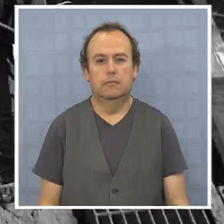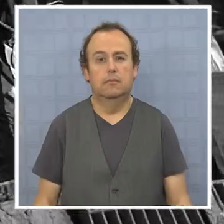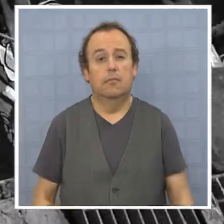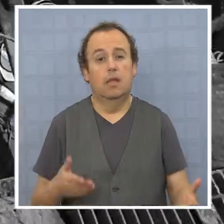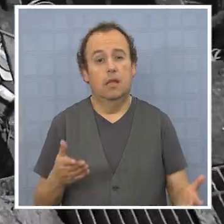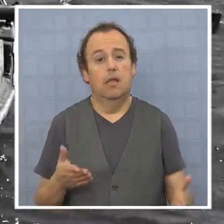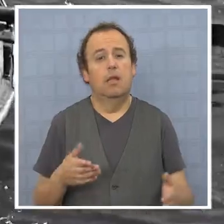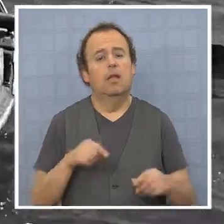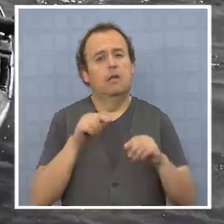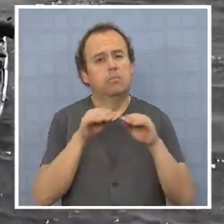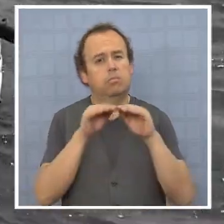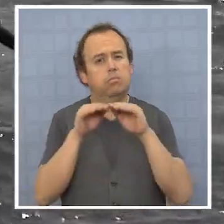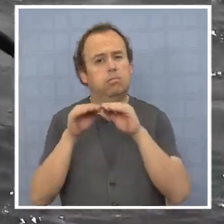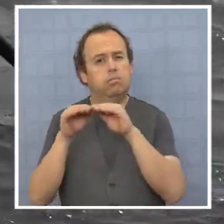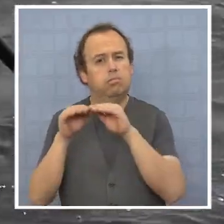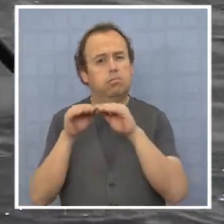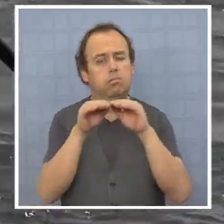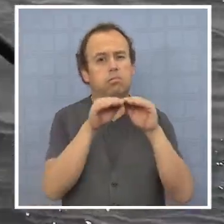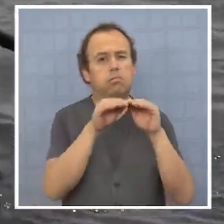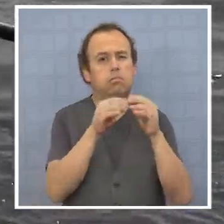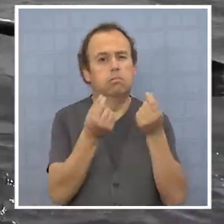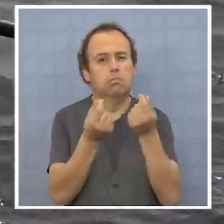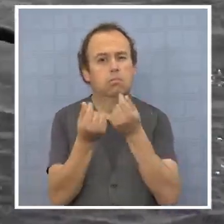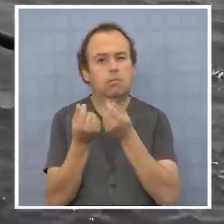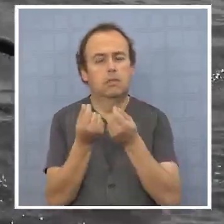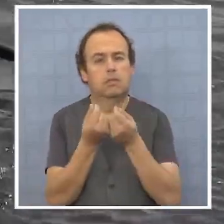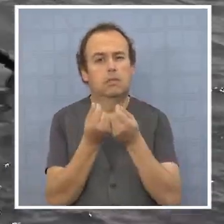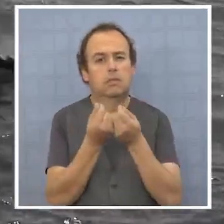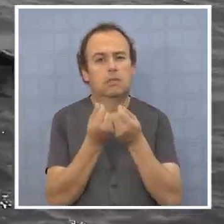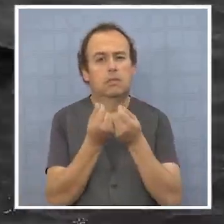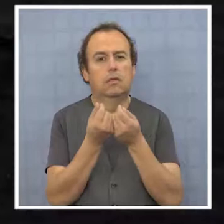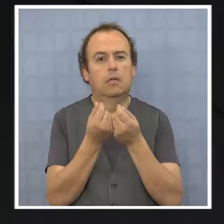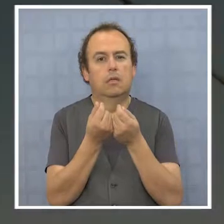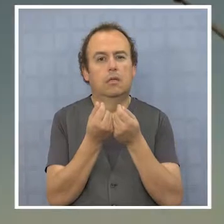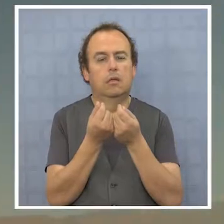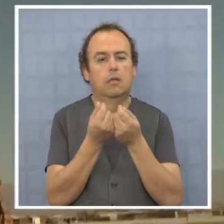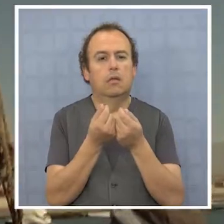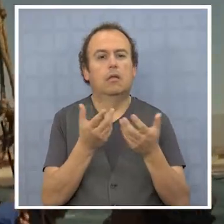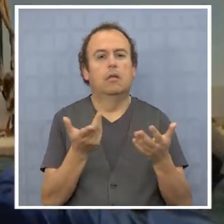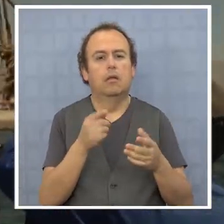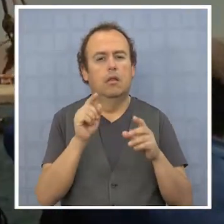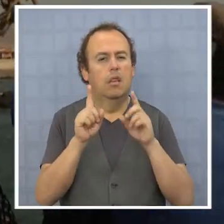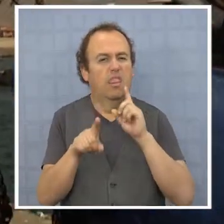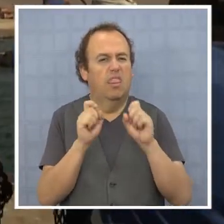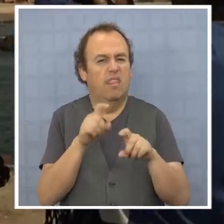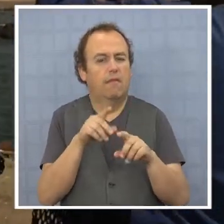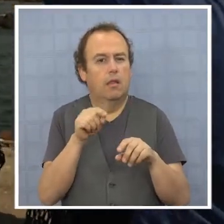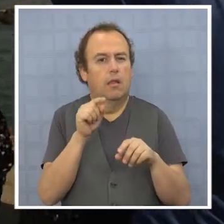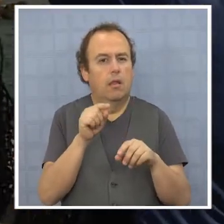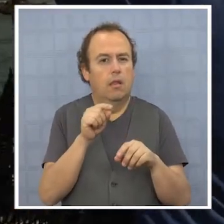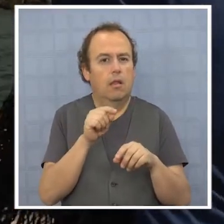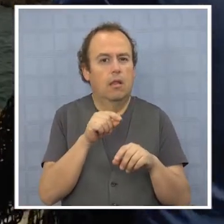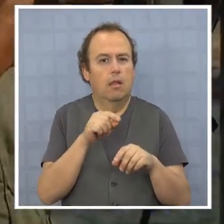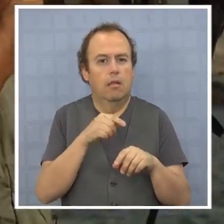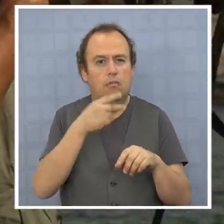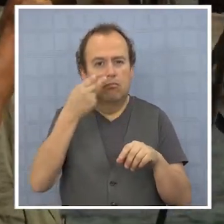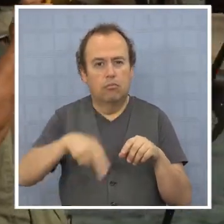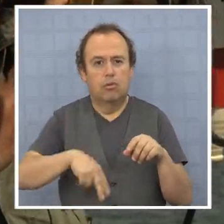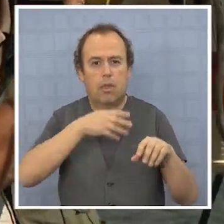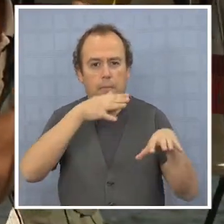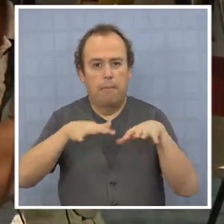La sustentabilidad es otro concepto muy utilizado en este debate. Lograr que el recurso marino